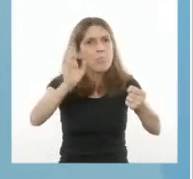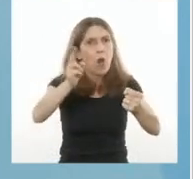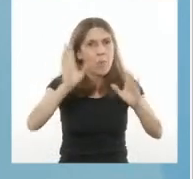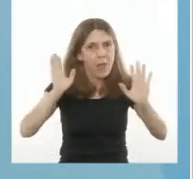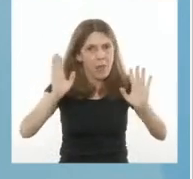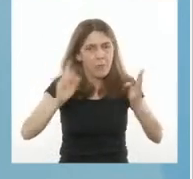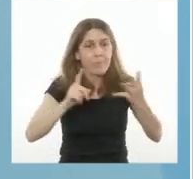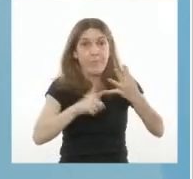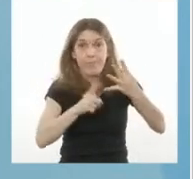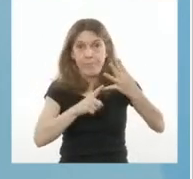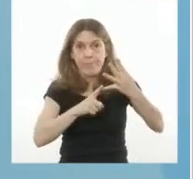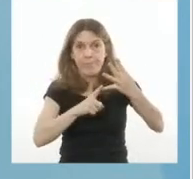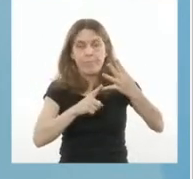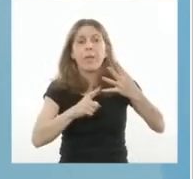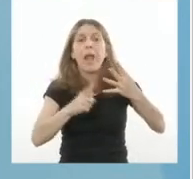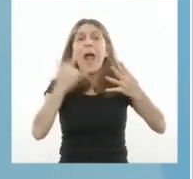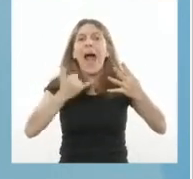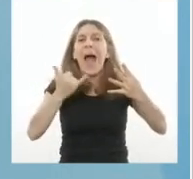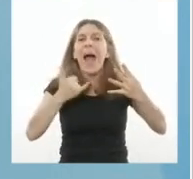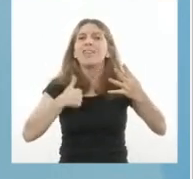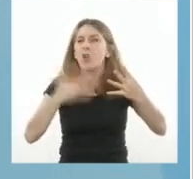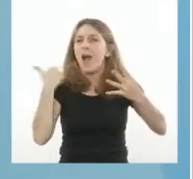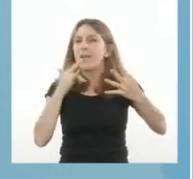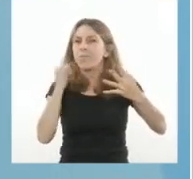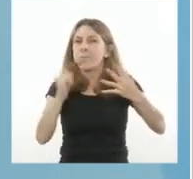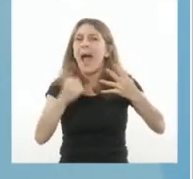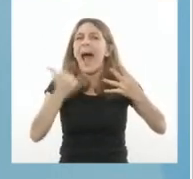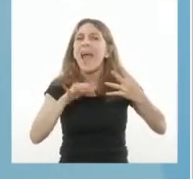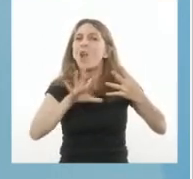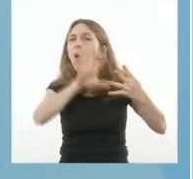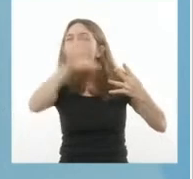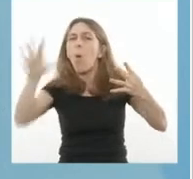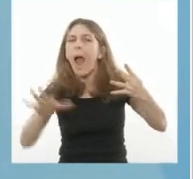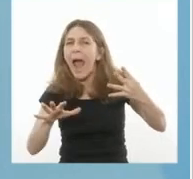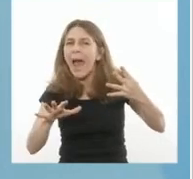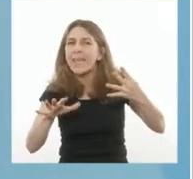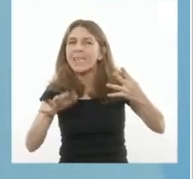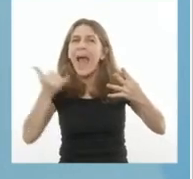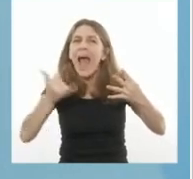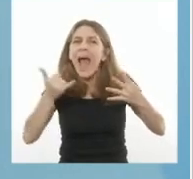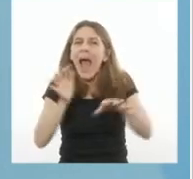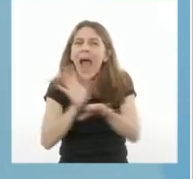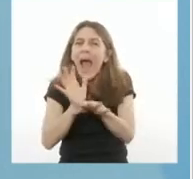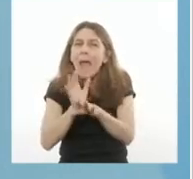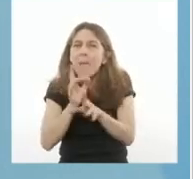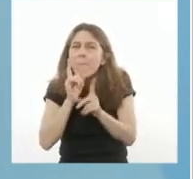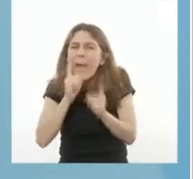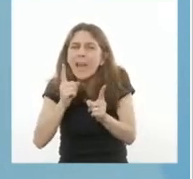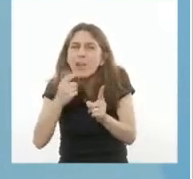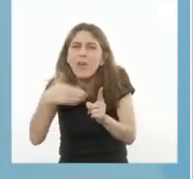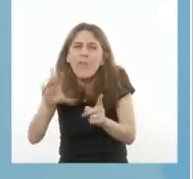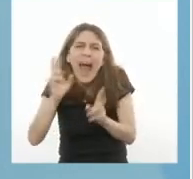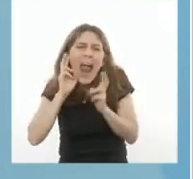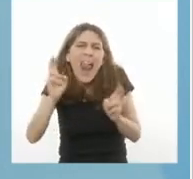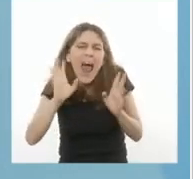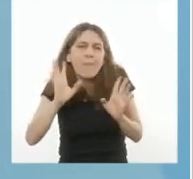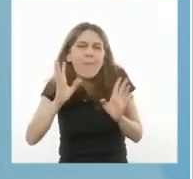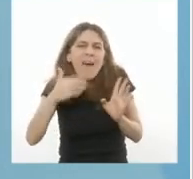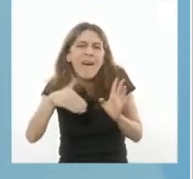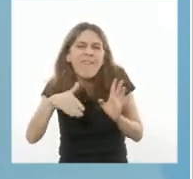dije antes, hay zonas del país que están en situación de alarma epidemiológica y sanitaria.